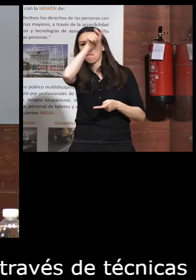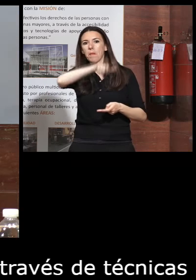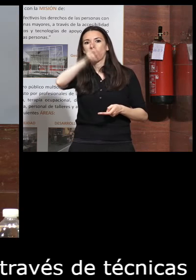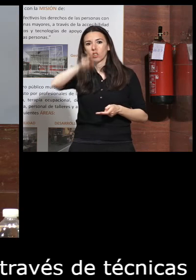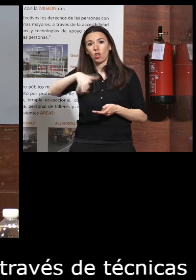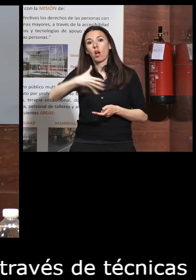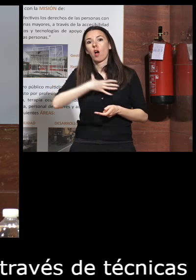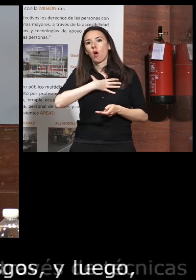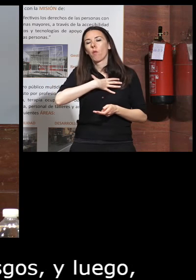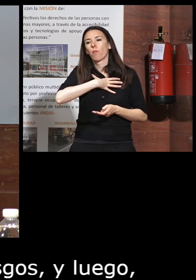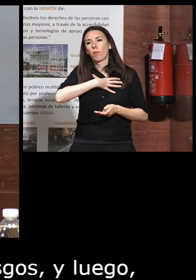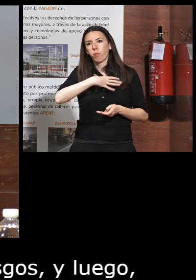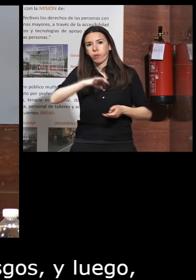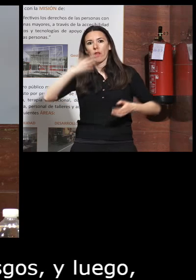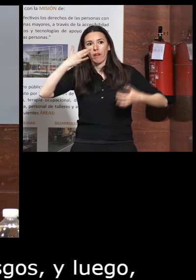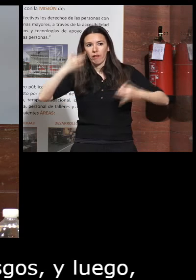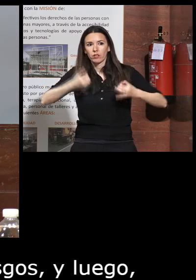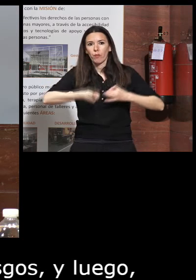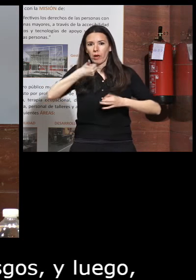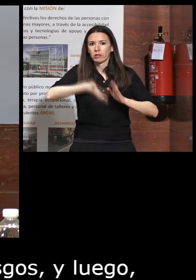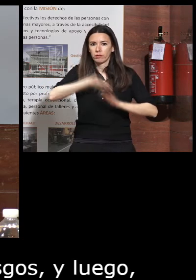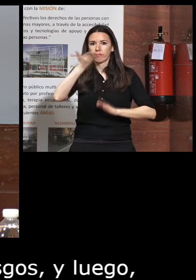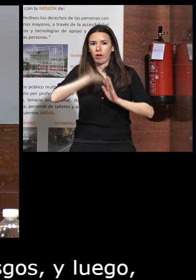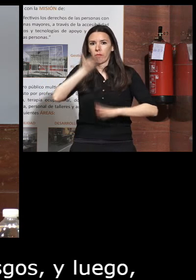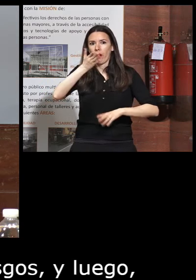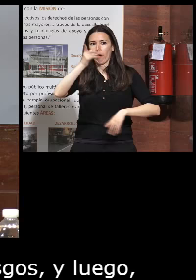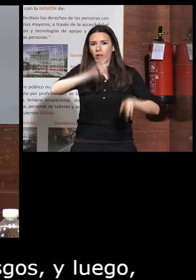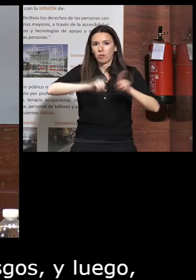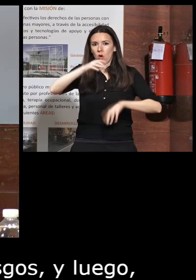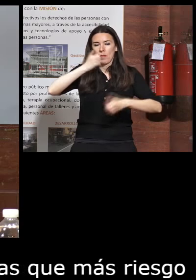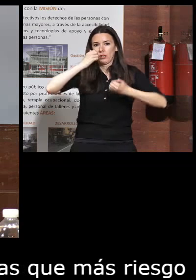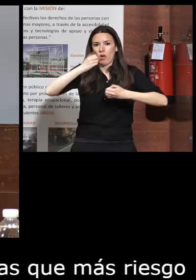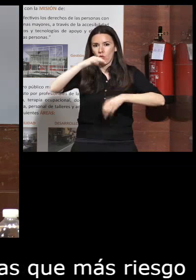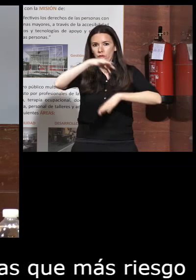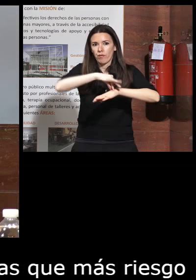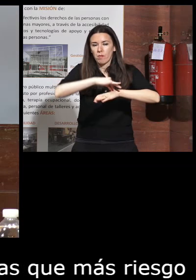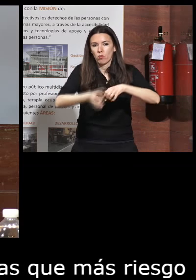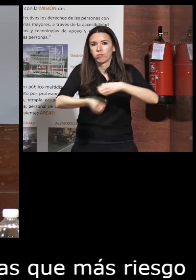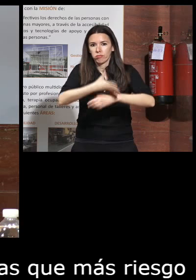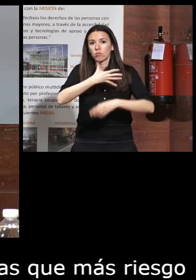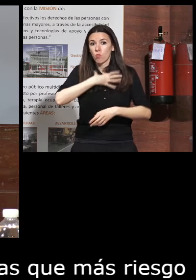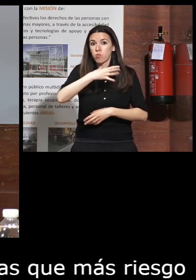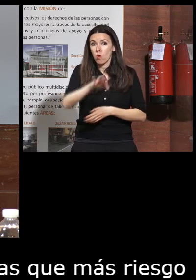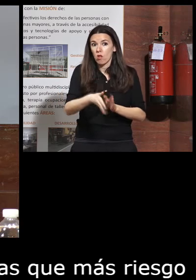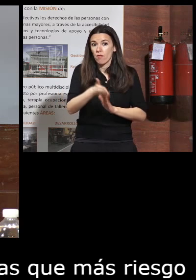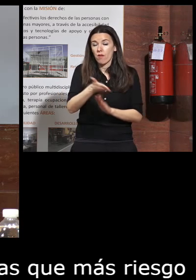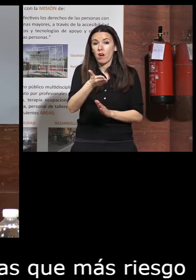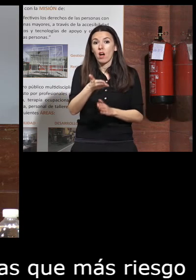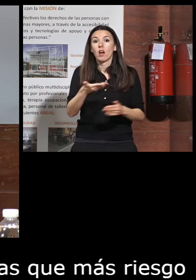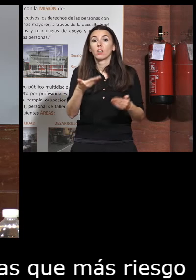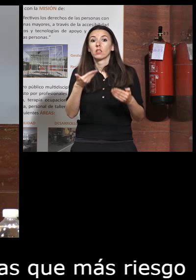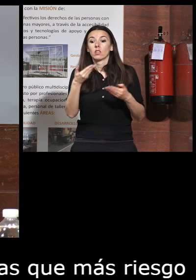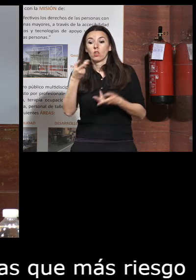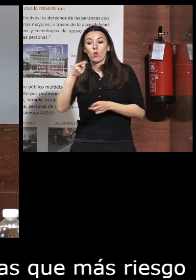que más riesgo tienen de entrar en problemas de salud y utilizando los